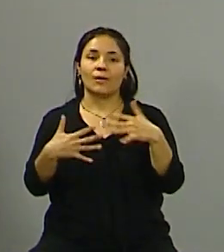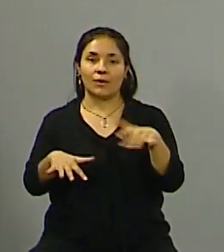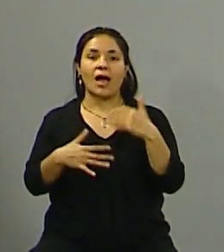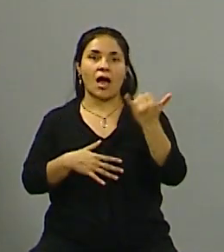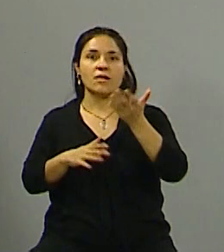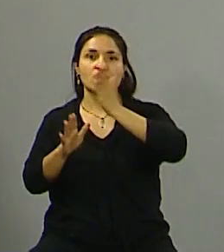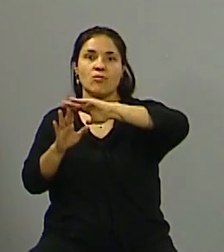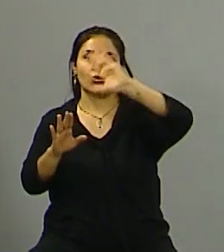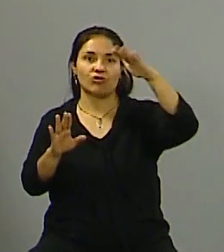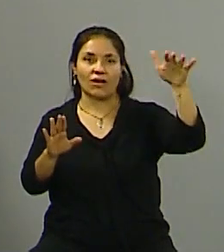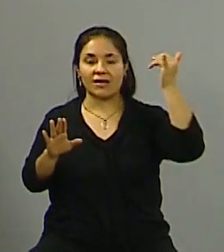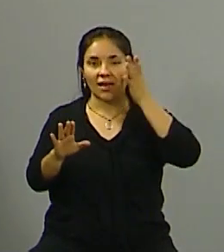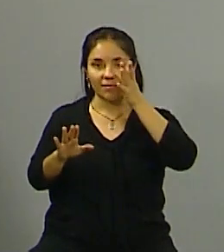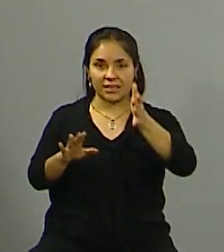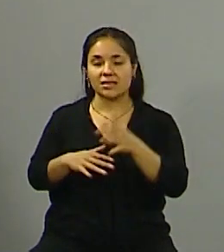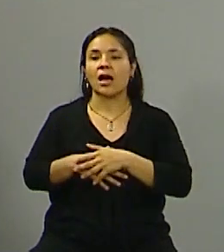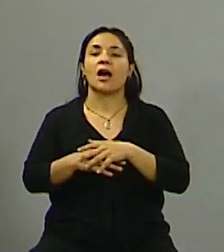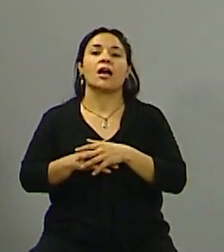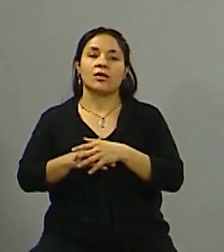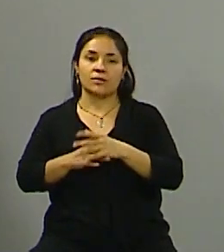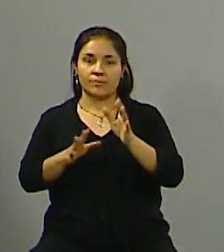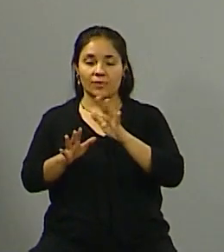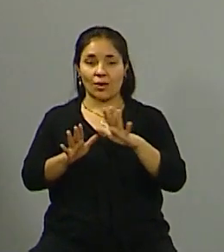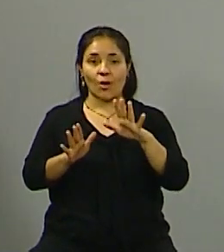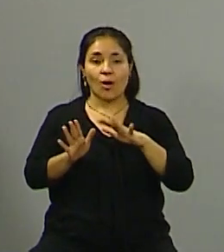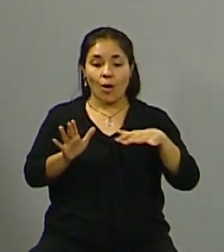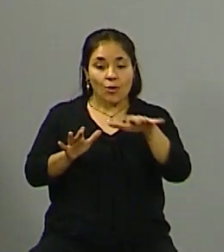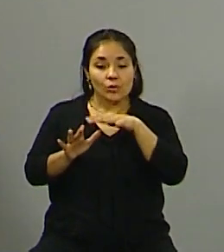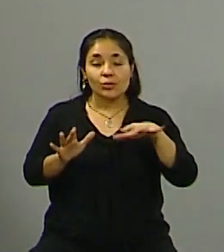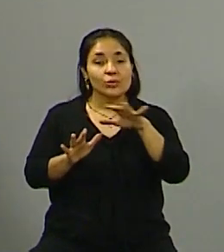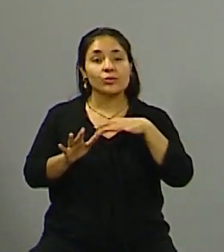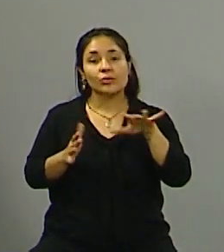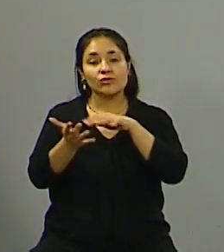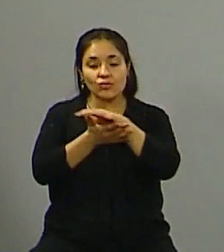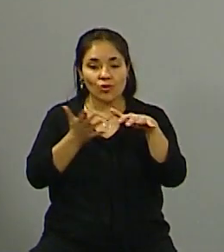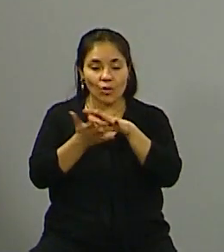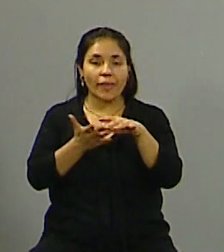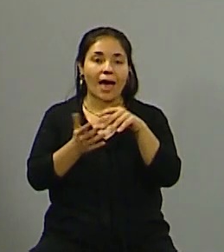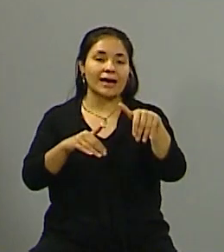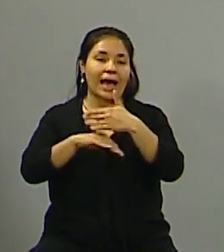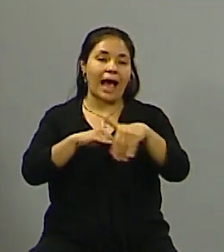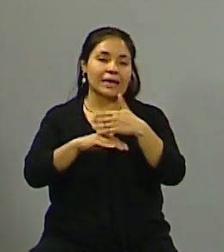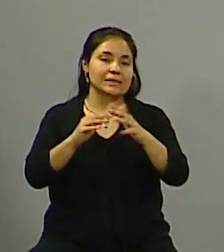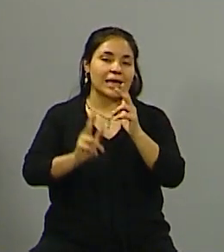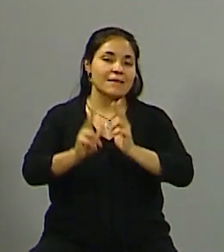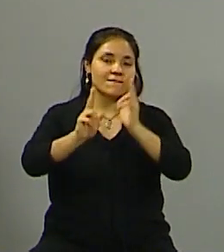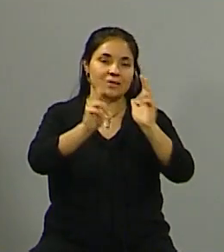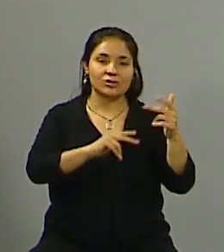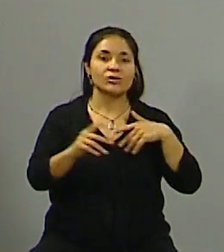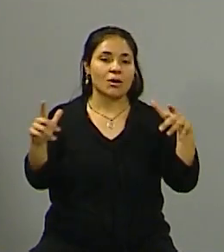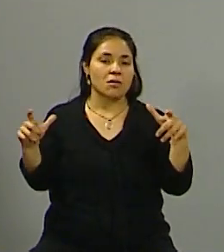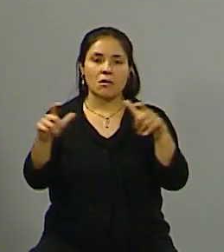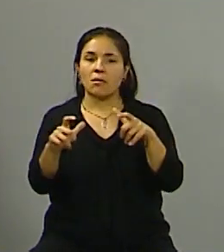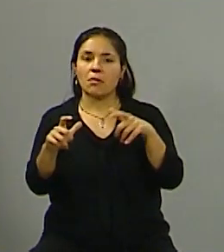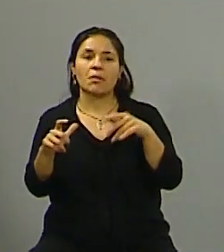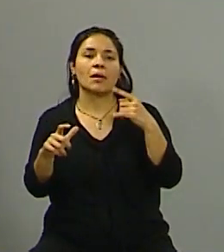montañosas. El ejido urbano es bastante heterogéneo en tanto lo que tiene que ver